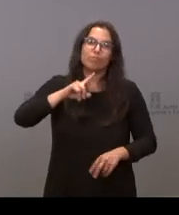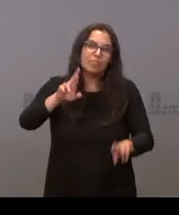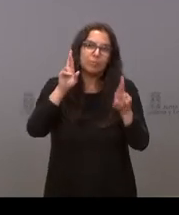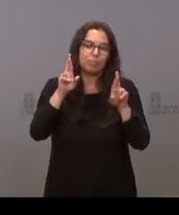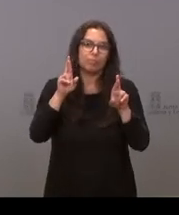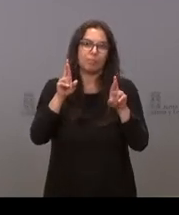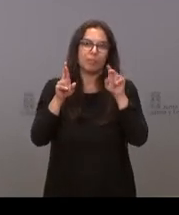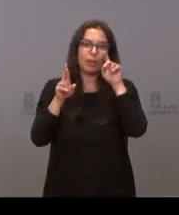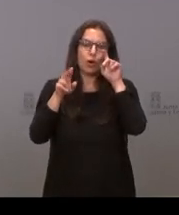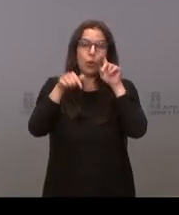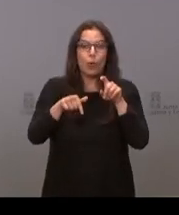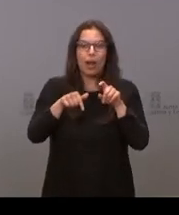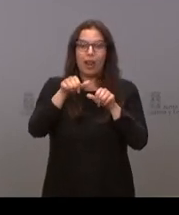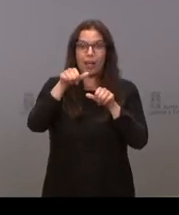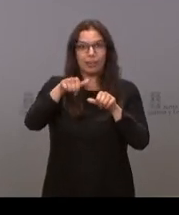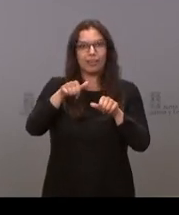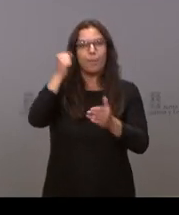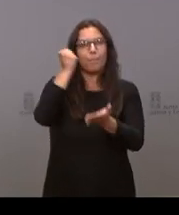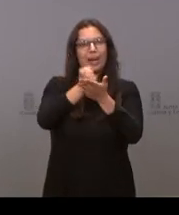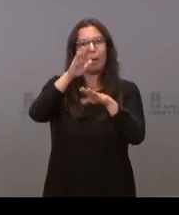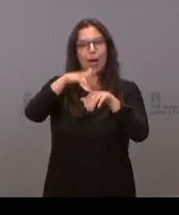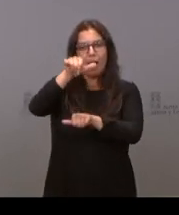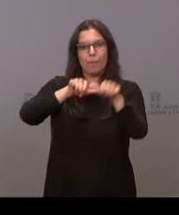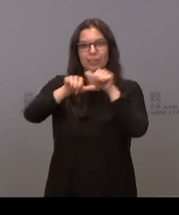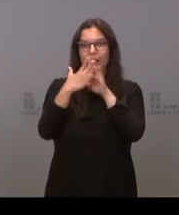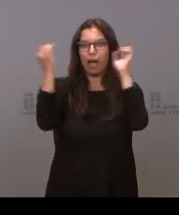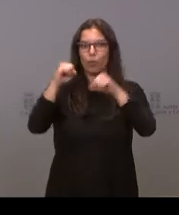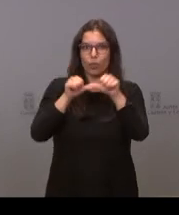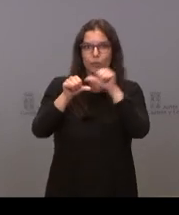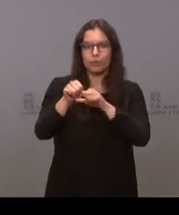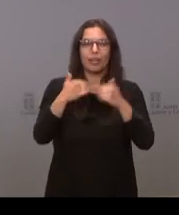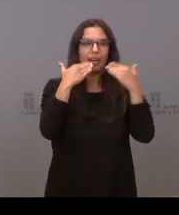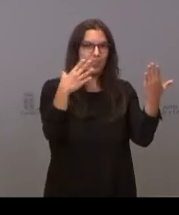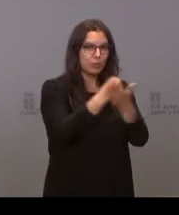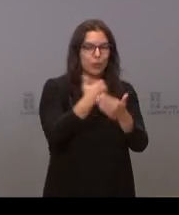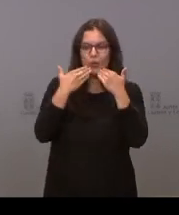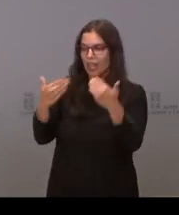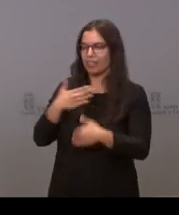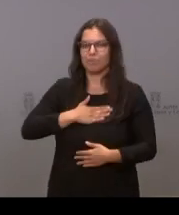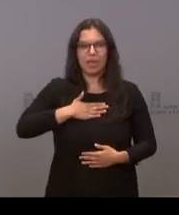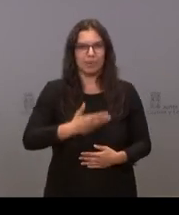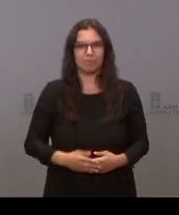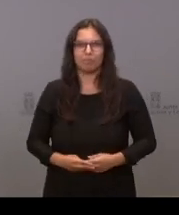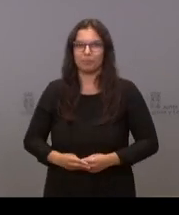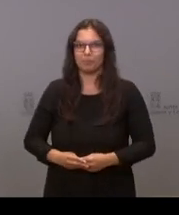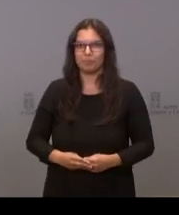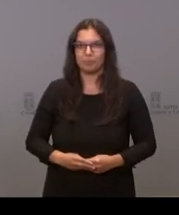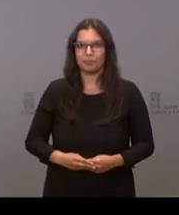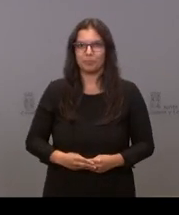como digo, sea un punto de inflexión y que entre todos lleguemos a un acuerdo. Muchas gracias por todo, presidente. presidente. Ha sido un placer. Muchas gracias.